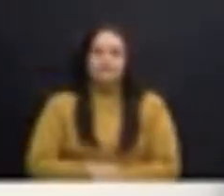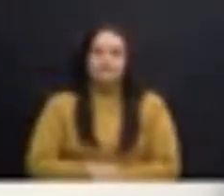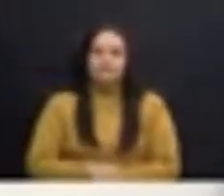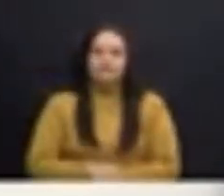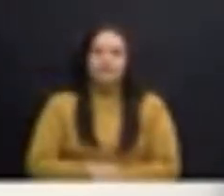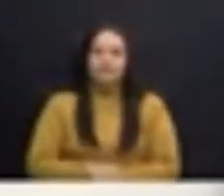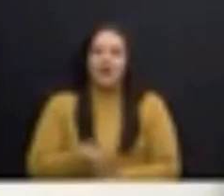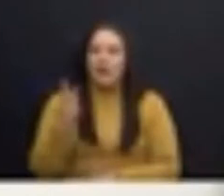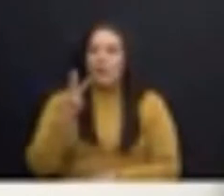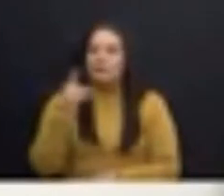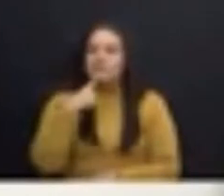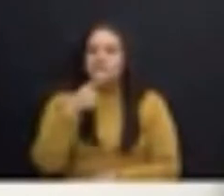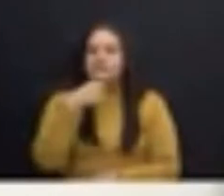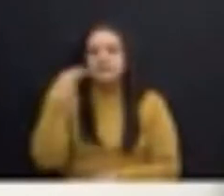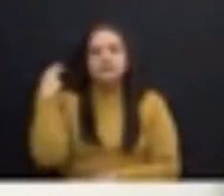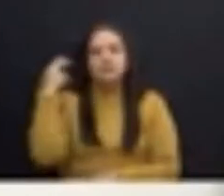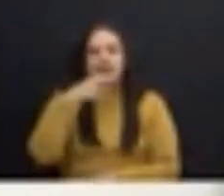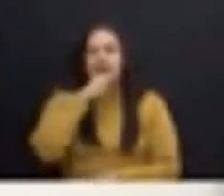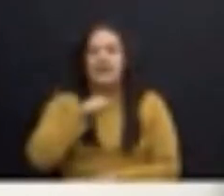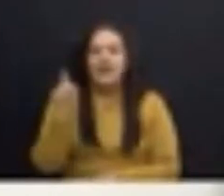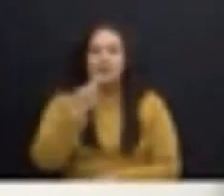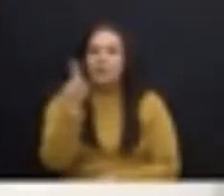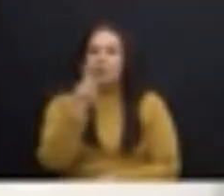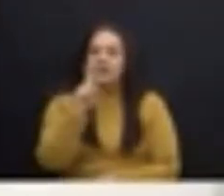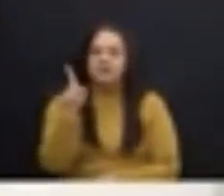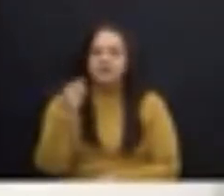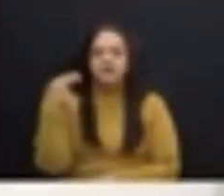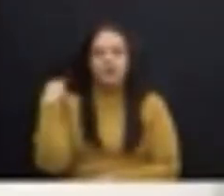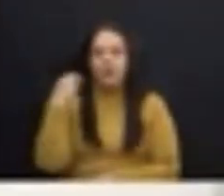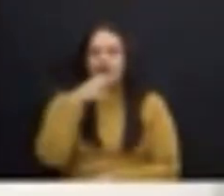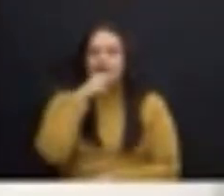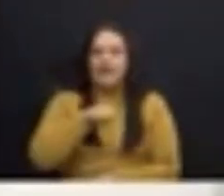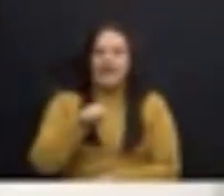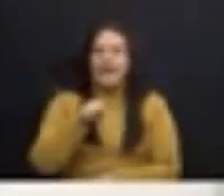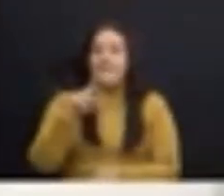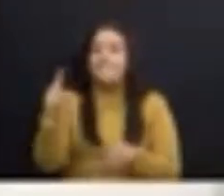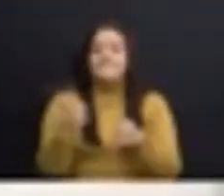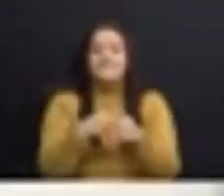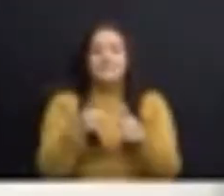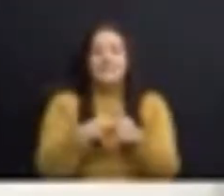Dice don Wilmer que es historia de añeja. No, no es historia de añeja. En primer lugar,